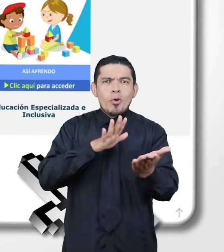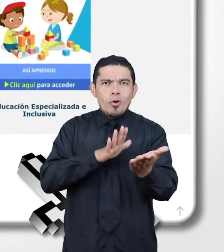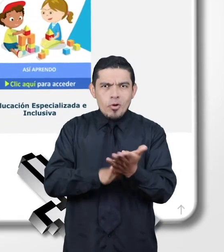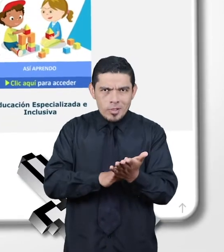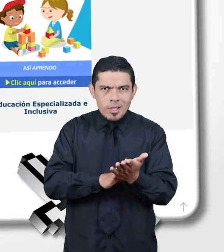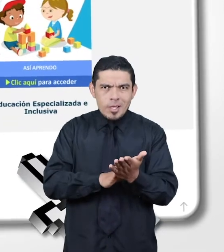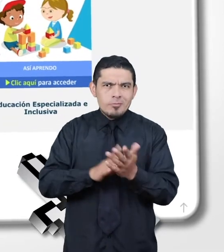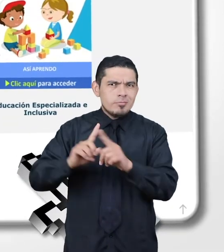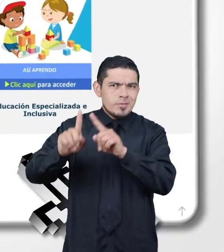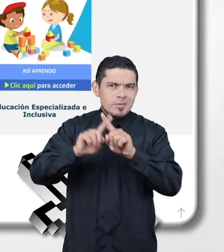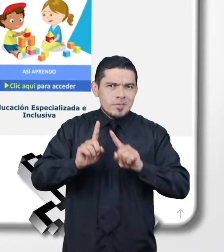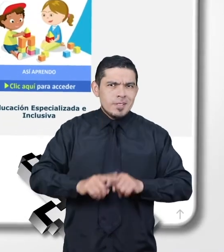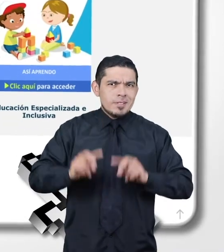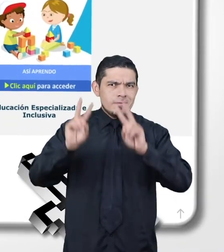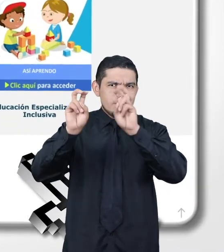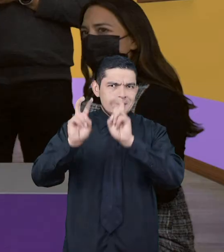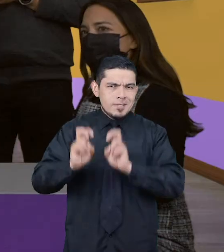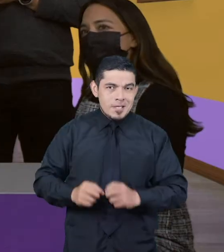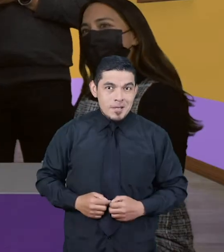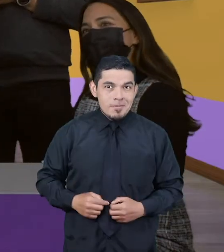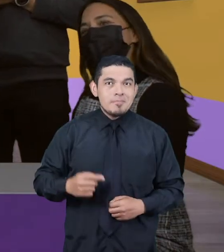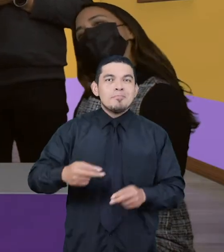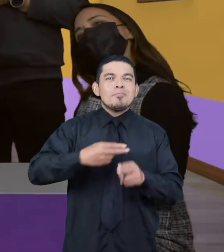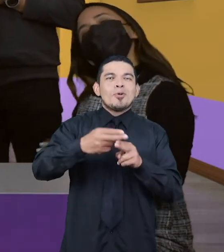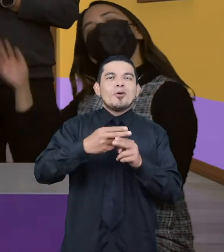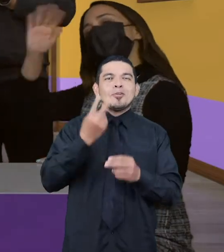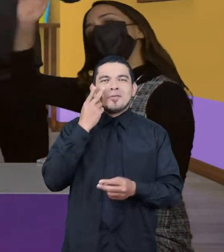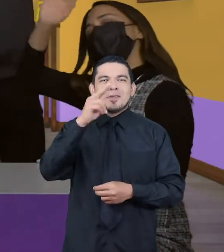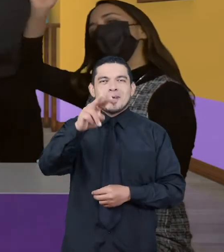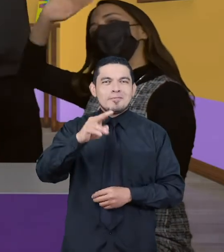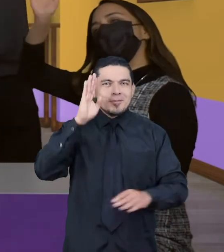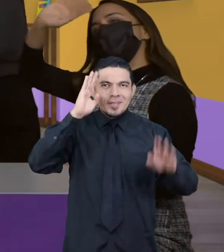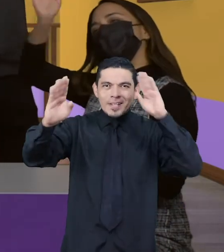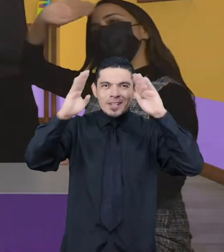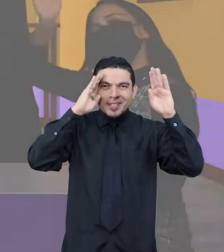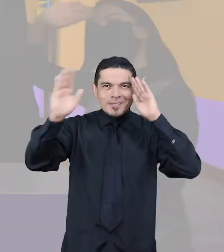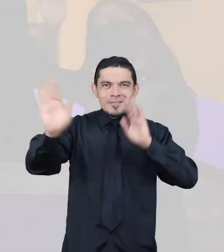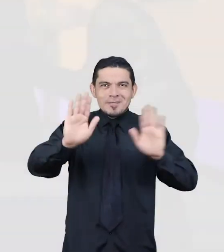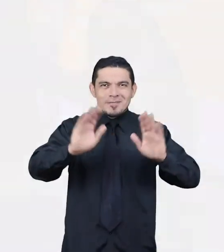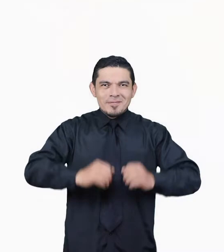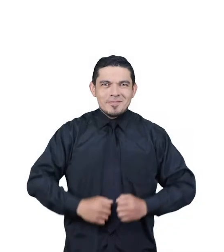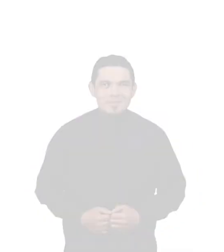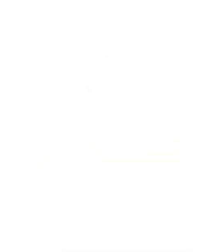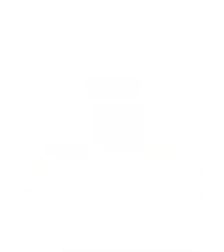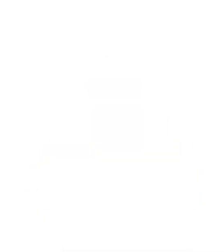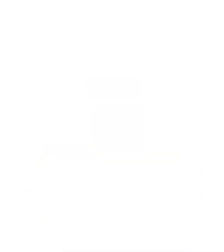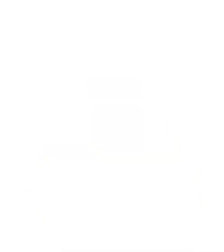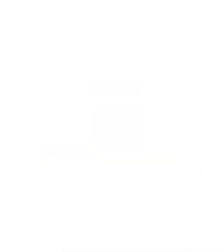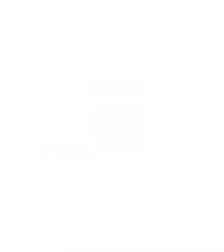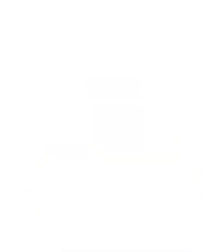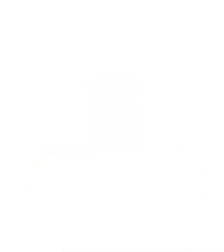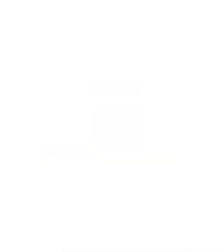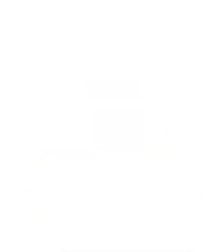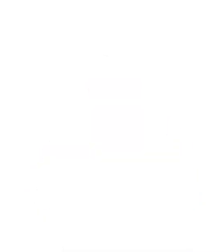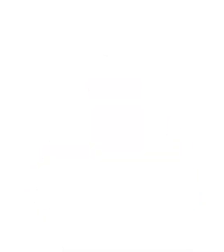proyectos interdisciplinarios. ¡Nos vemos pronto! ¡Vamos! ¡Vamos!